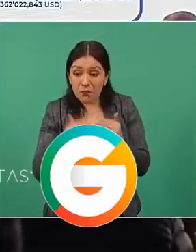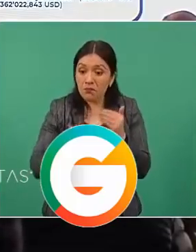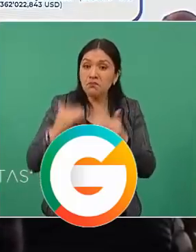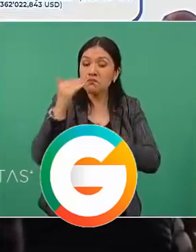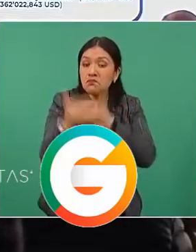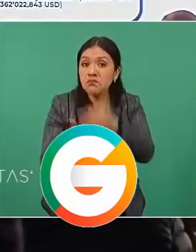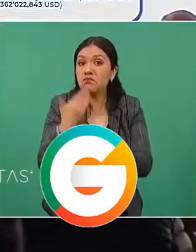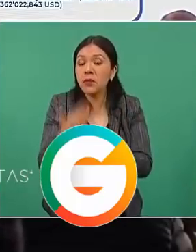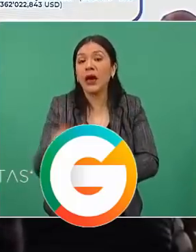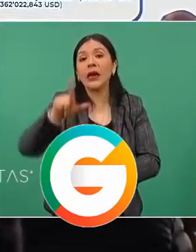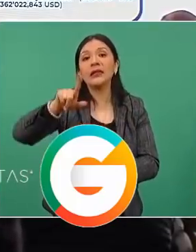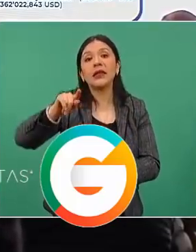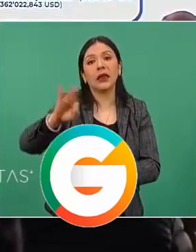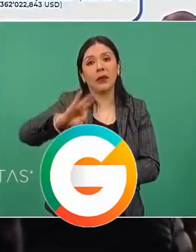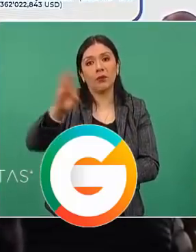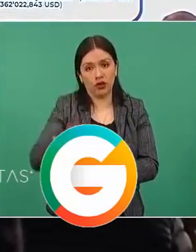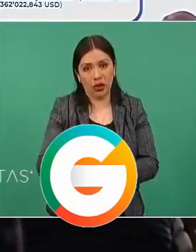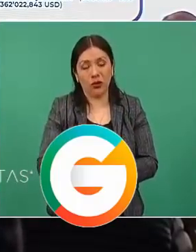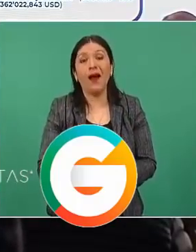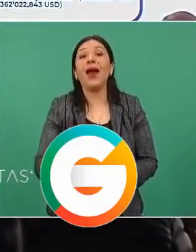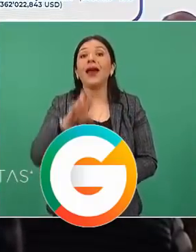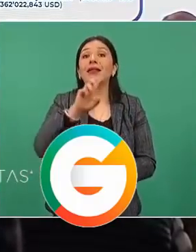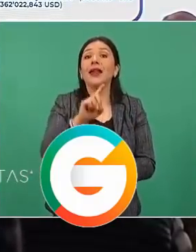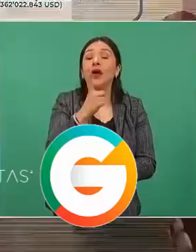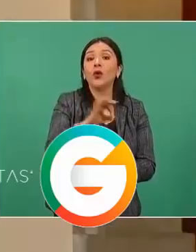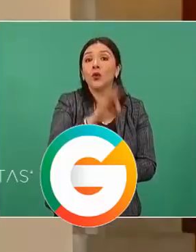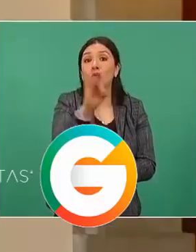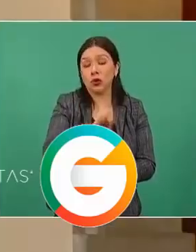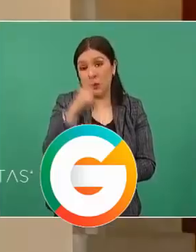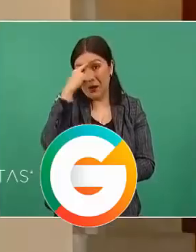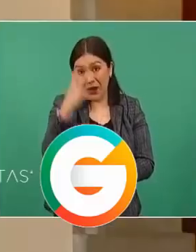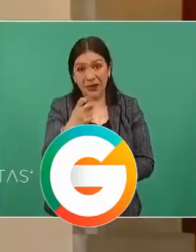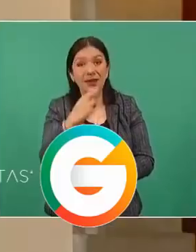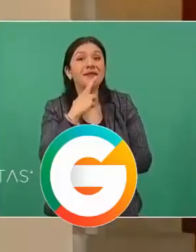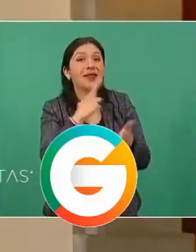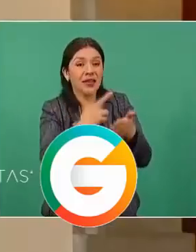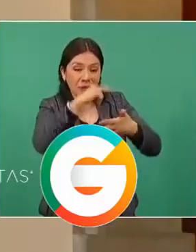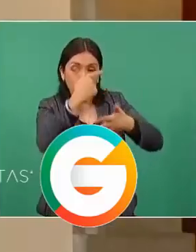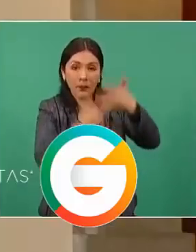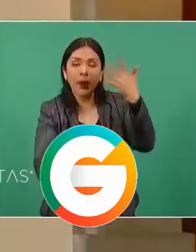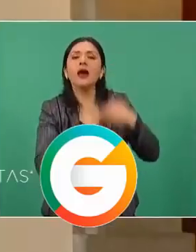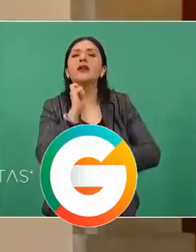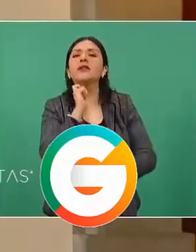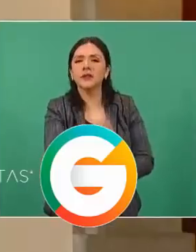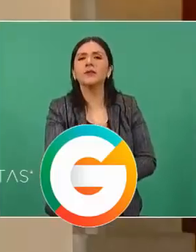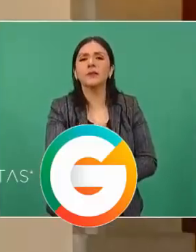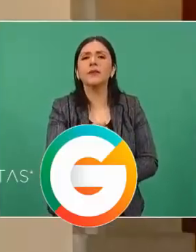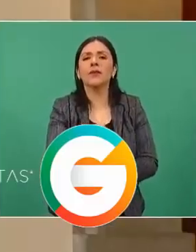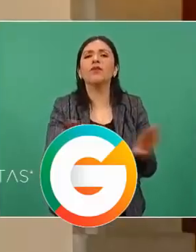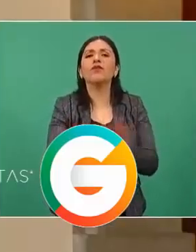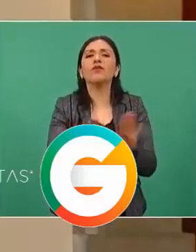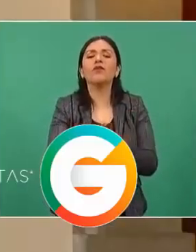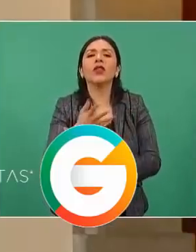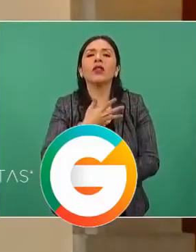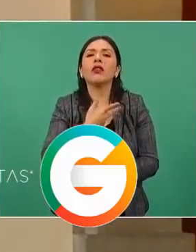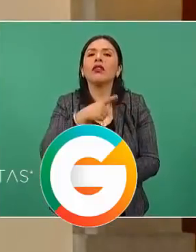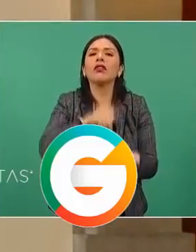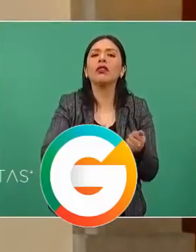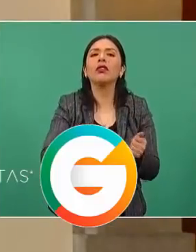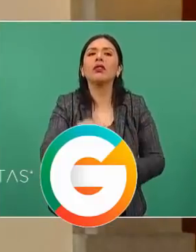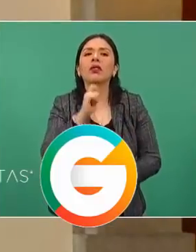ciento. El 31 por ciento de los resultados, como ya cité, son producto o donde ha estado